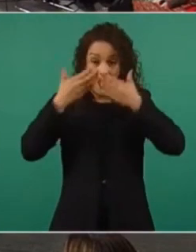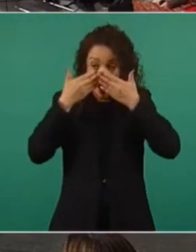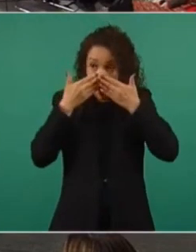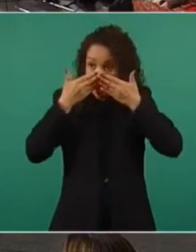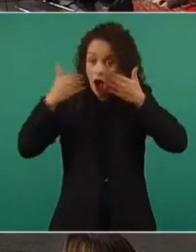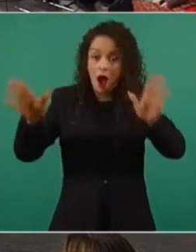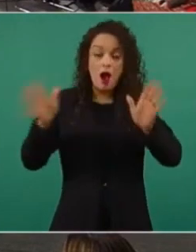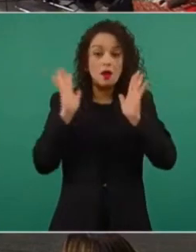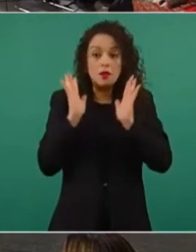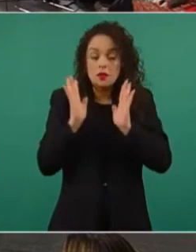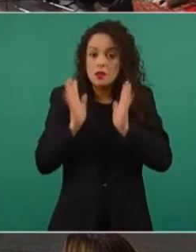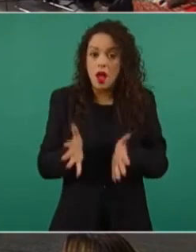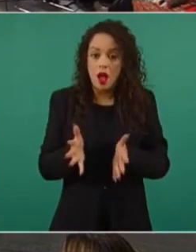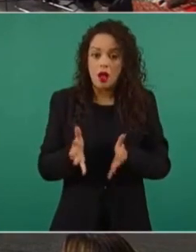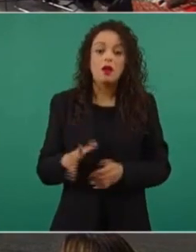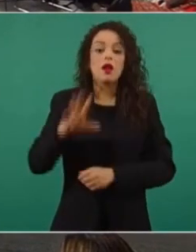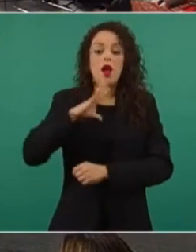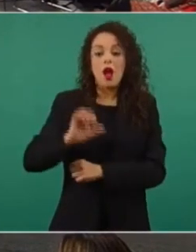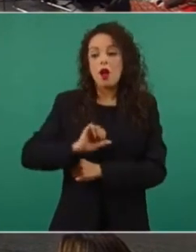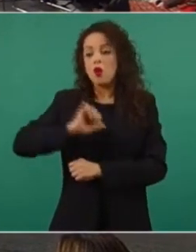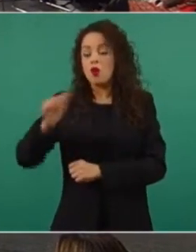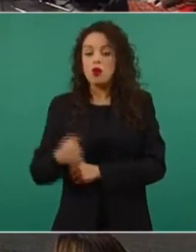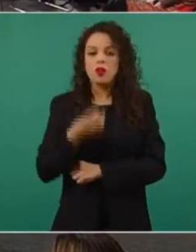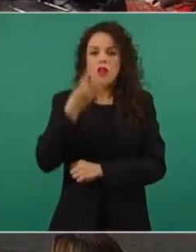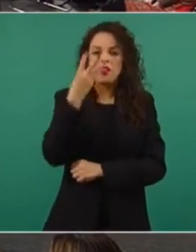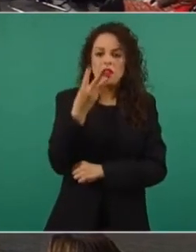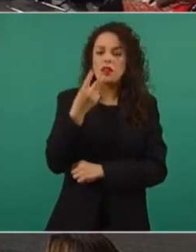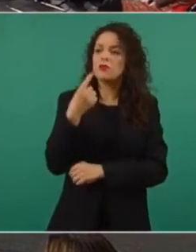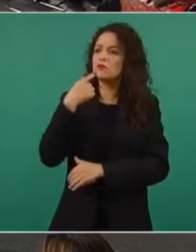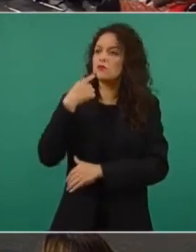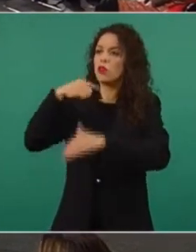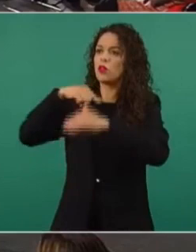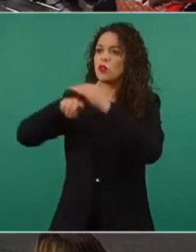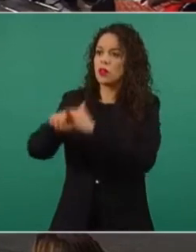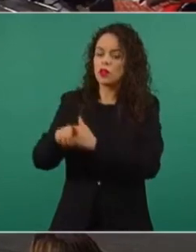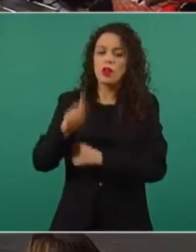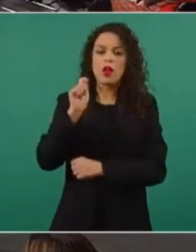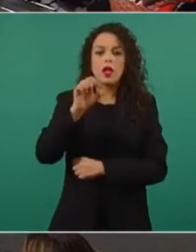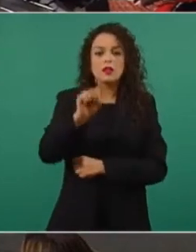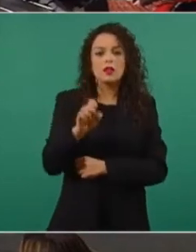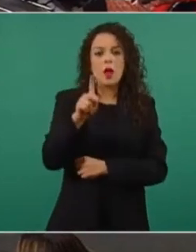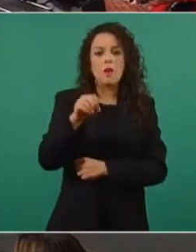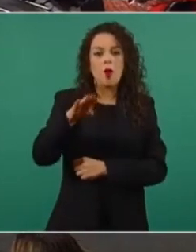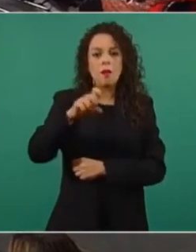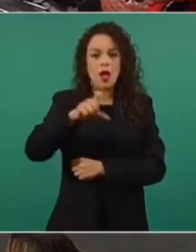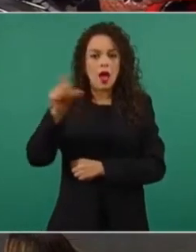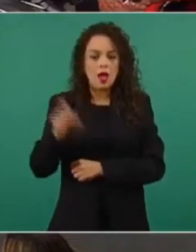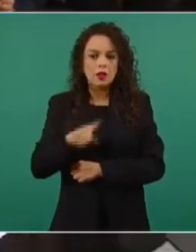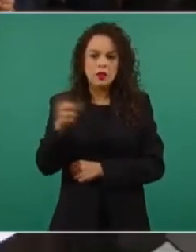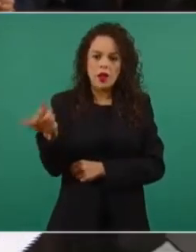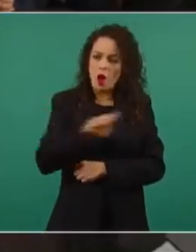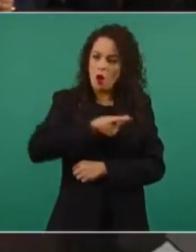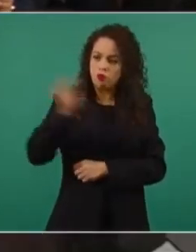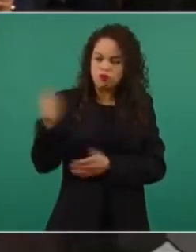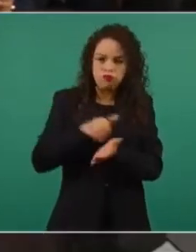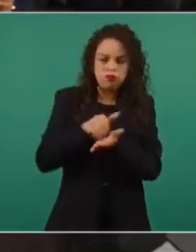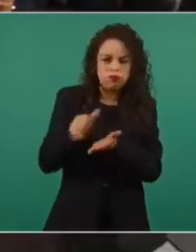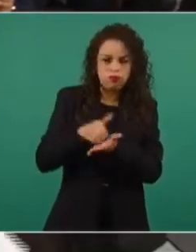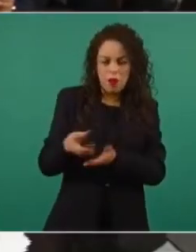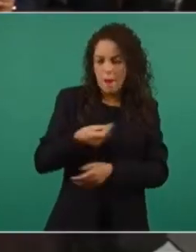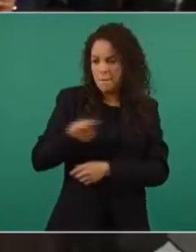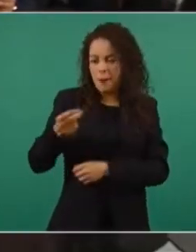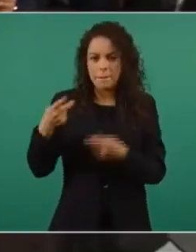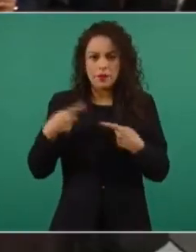denuncias también de otros trabajadores, estamos hablando de Cepomex, despedidos, estamos hablando de la